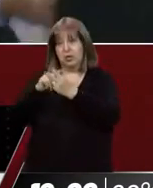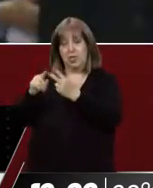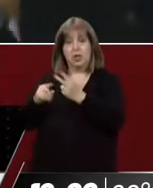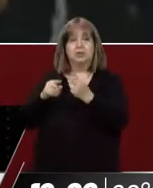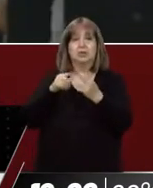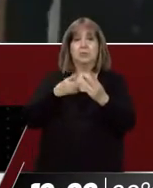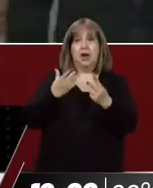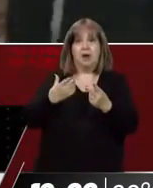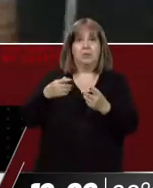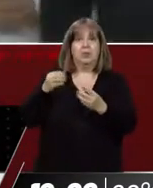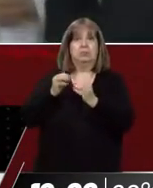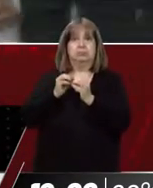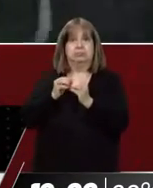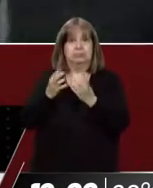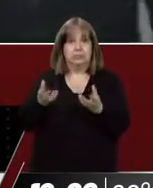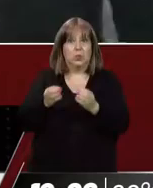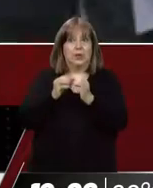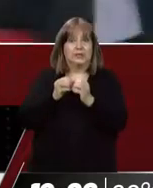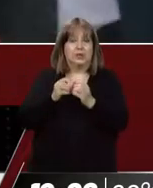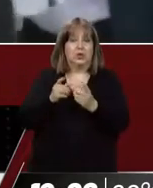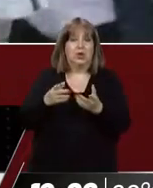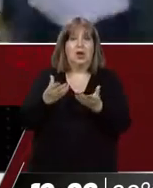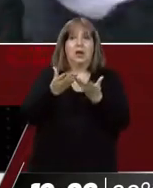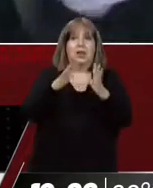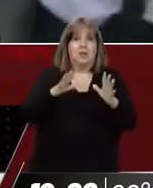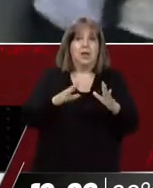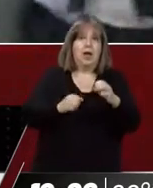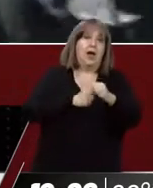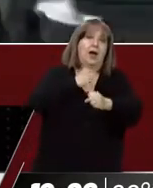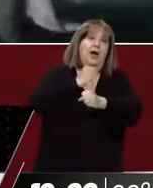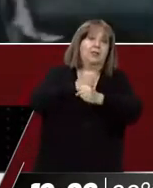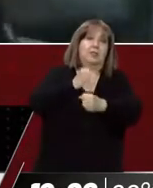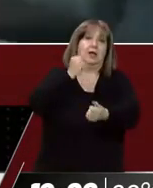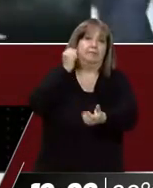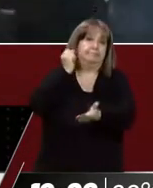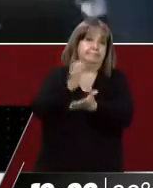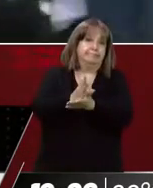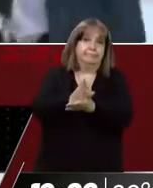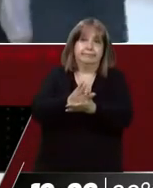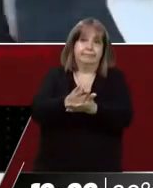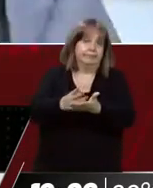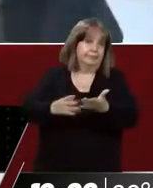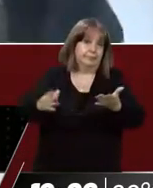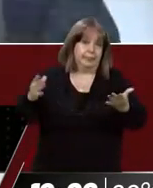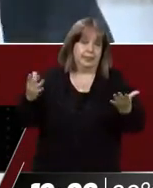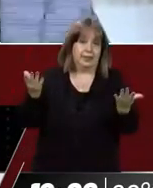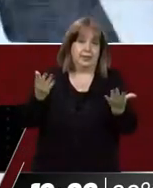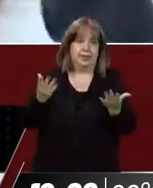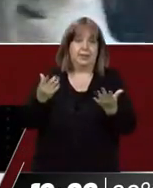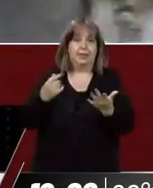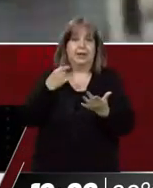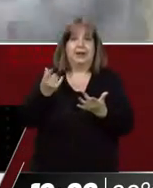hasta tanto haya una condena firme que pase, que haga que se pase del